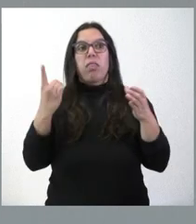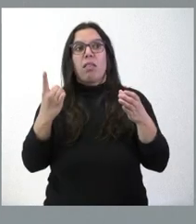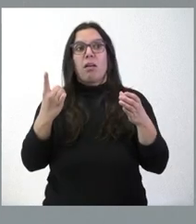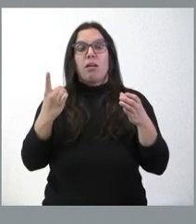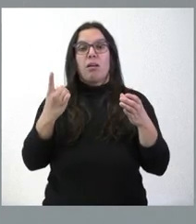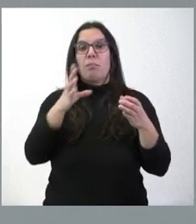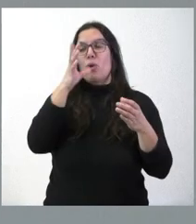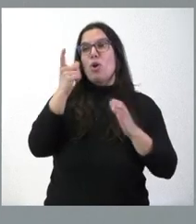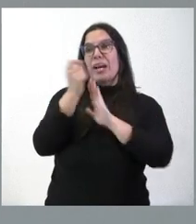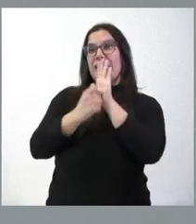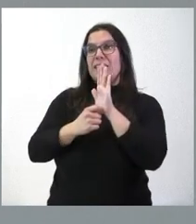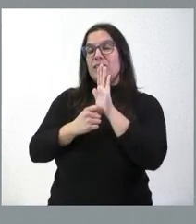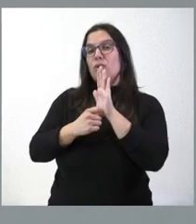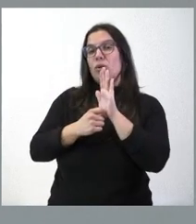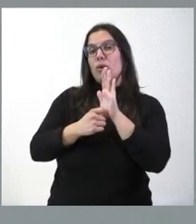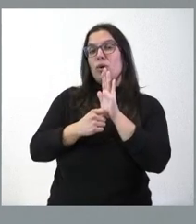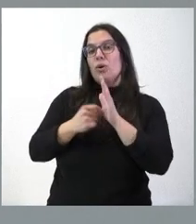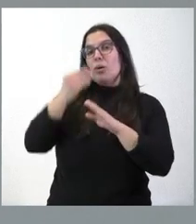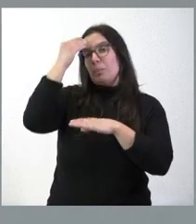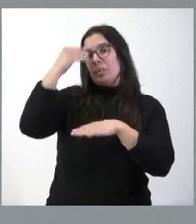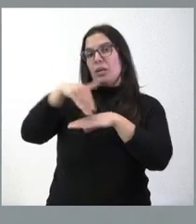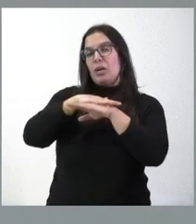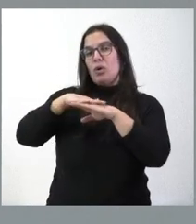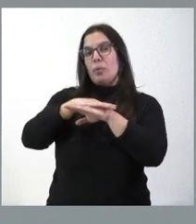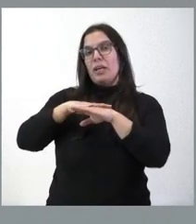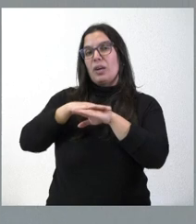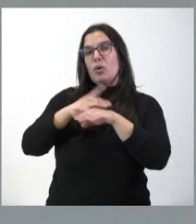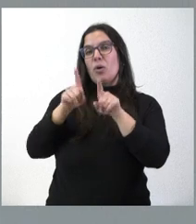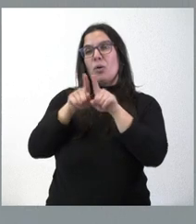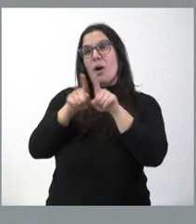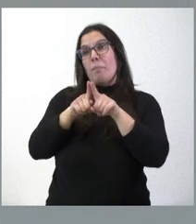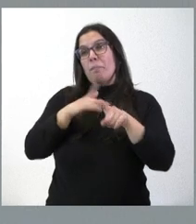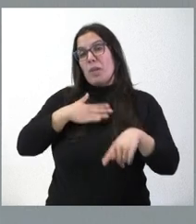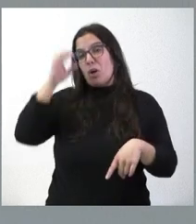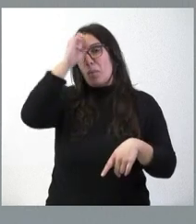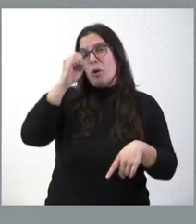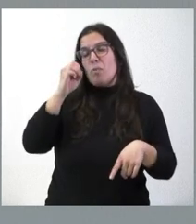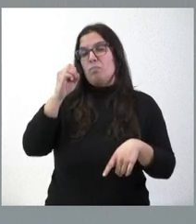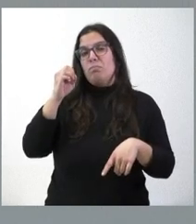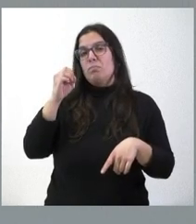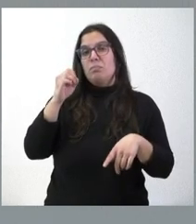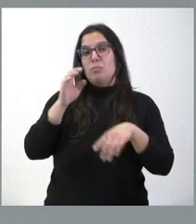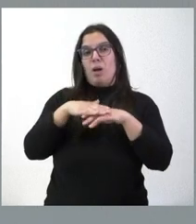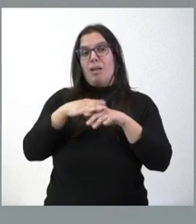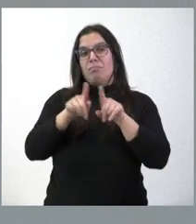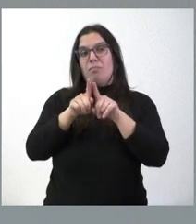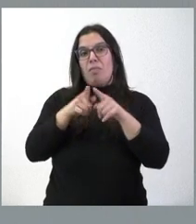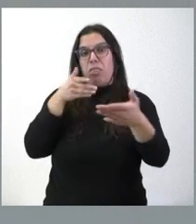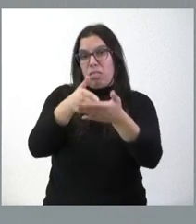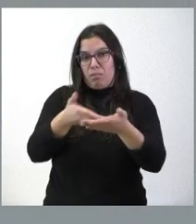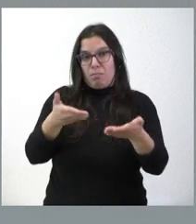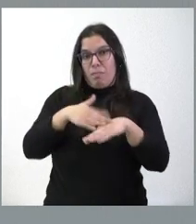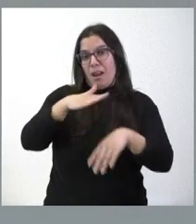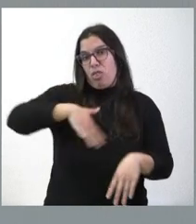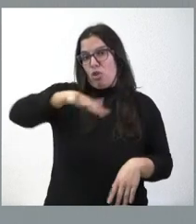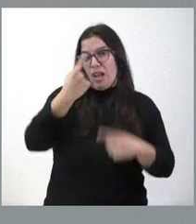gobierno, a mi juicio de una forma bastante sectaria y bastante eliminatoria hacia determinadas zonas